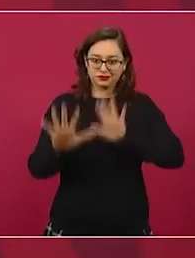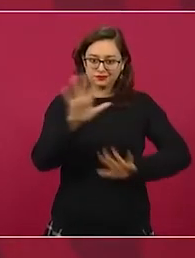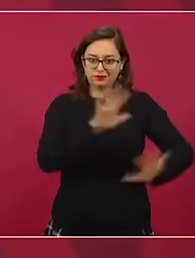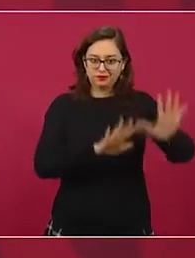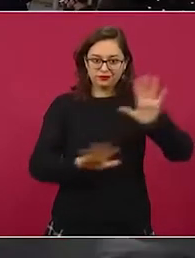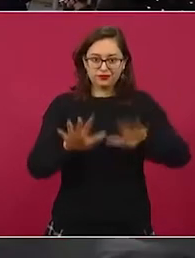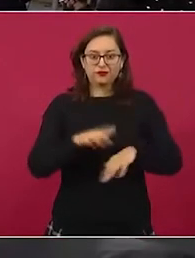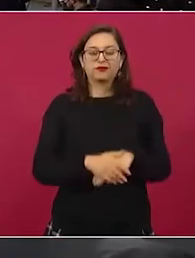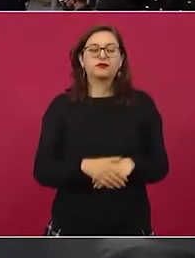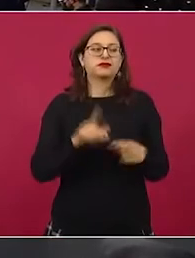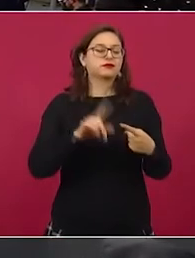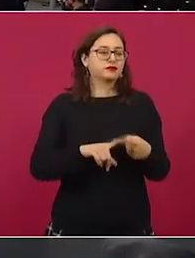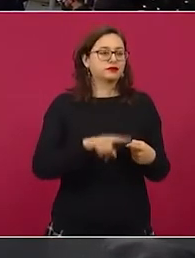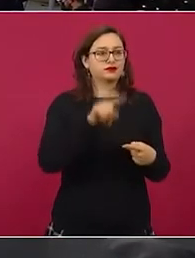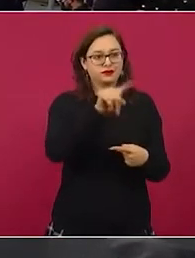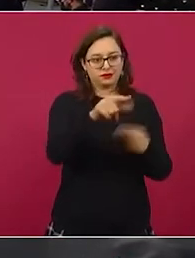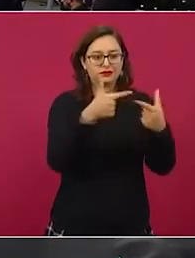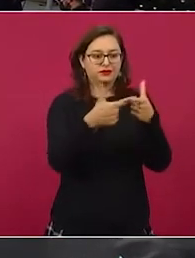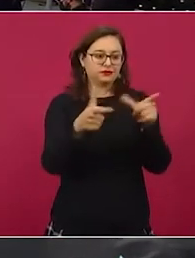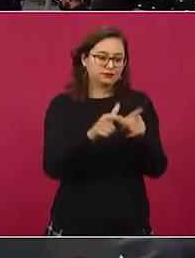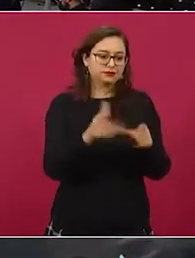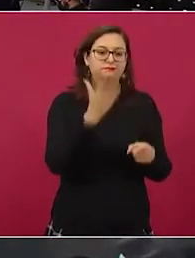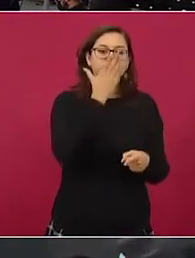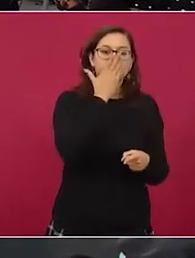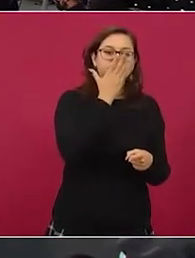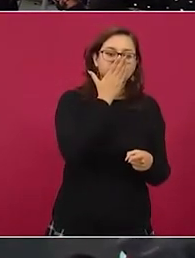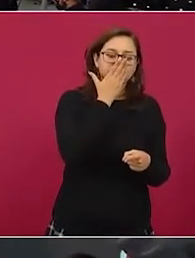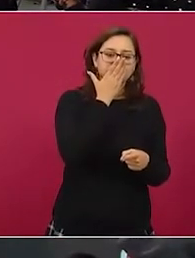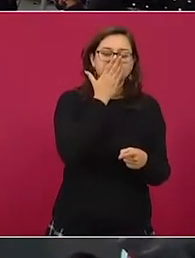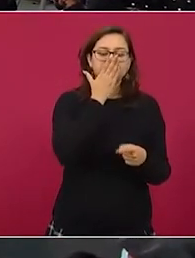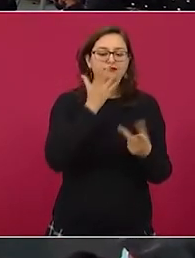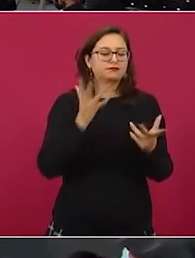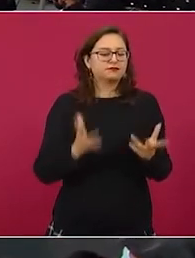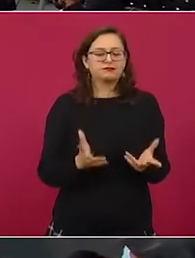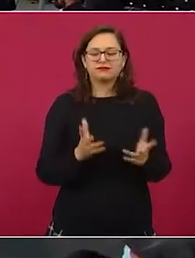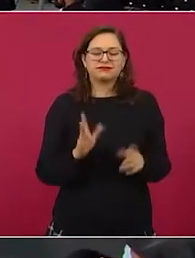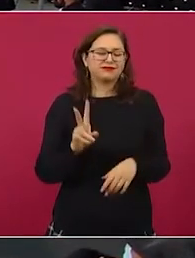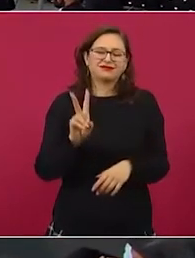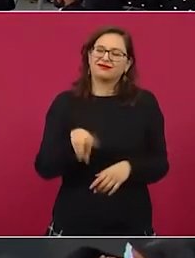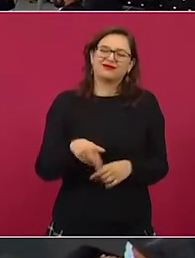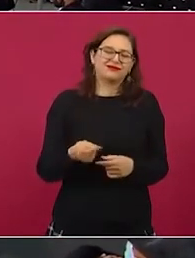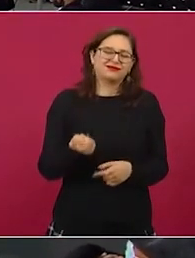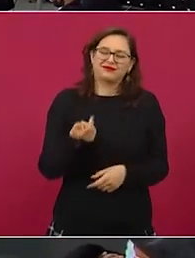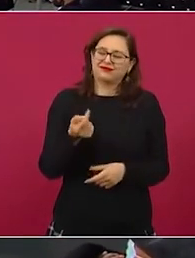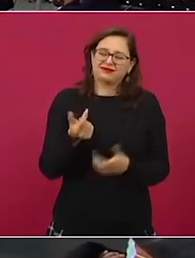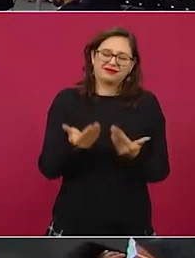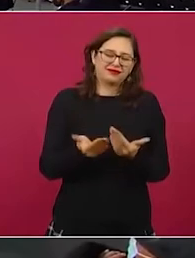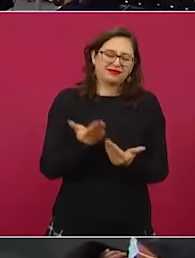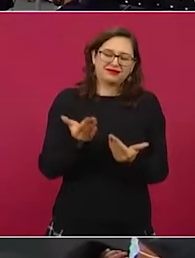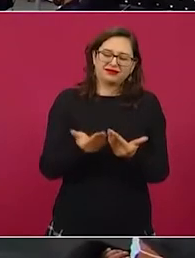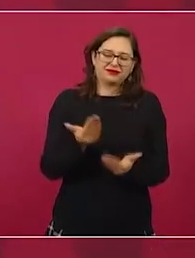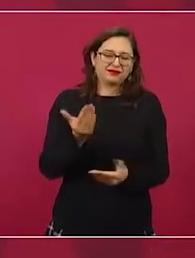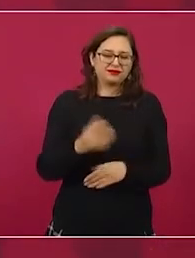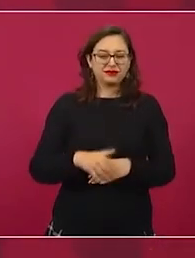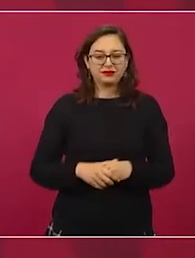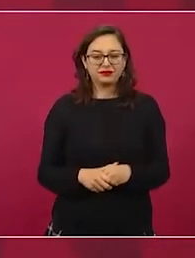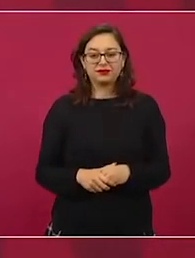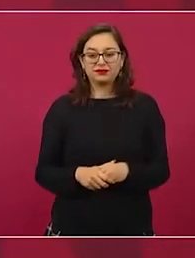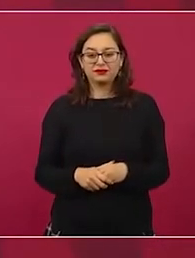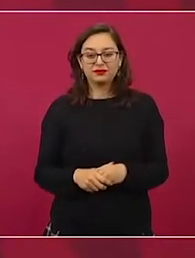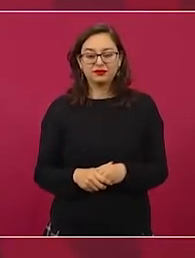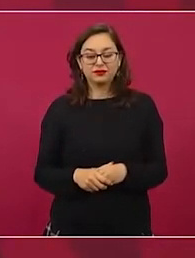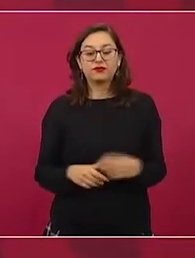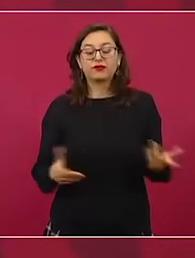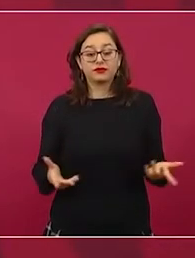puedo decir desde Sonora a un grupo, pero muy poco, porque